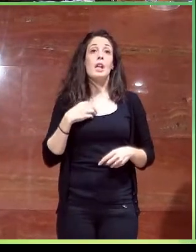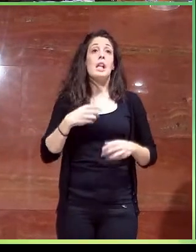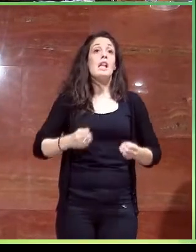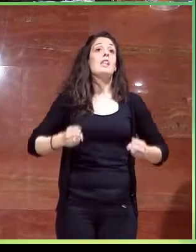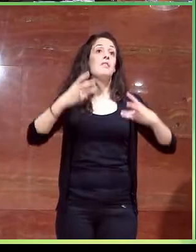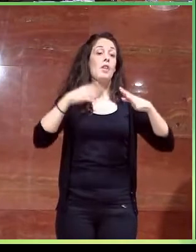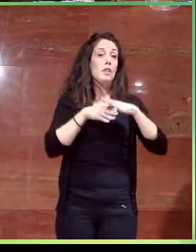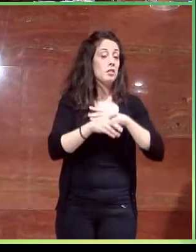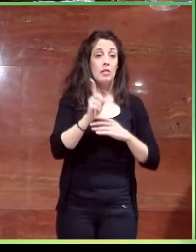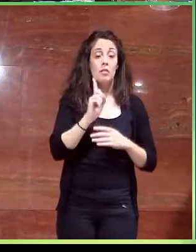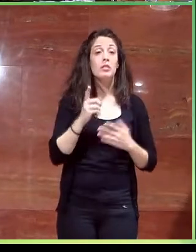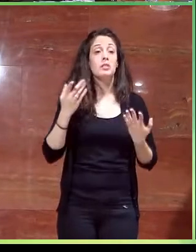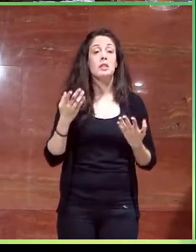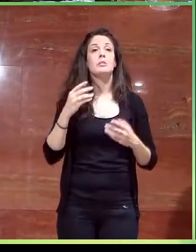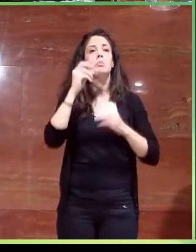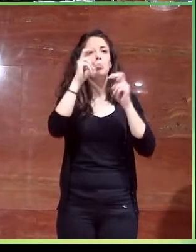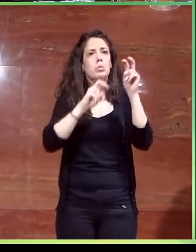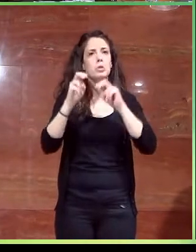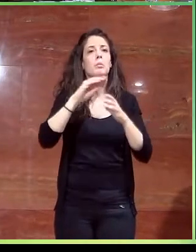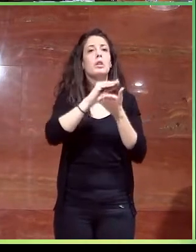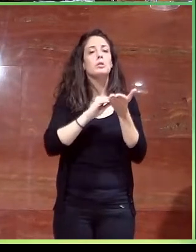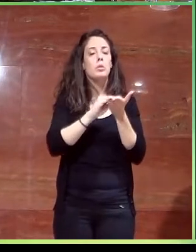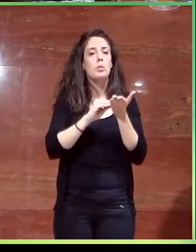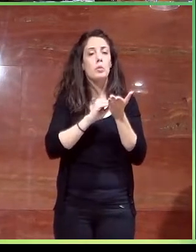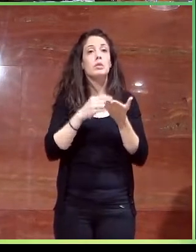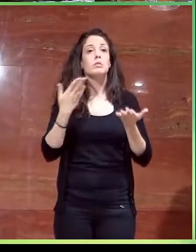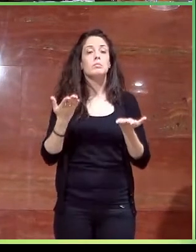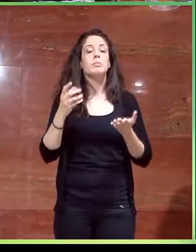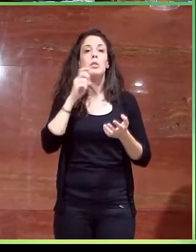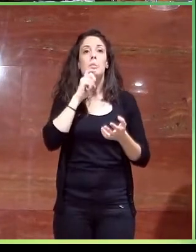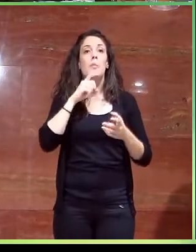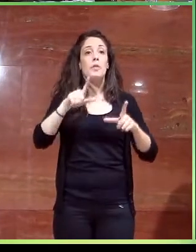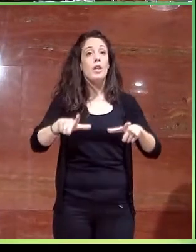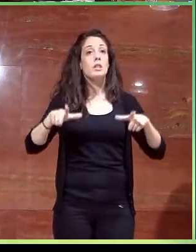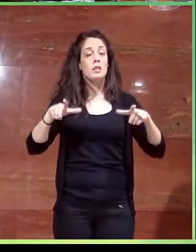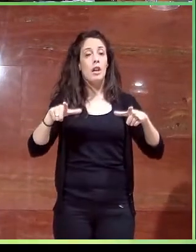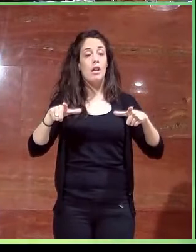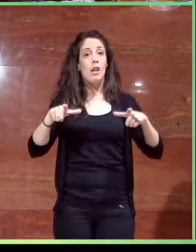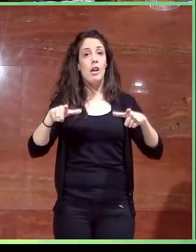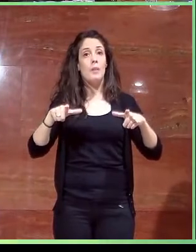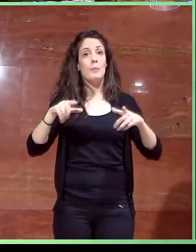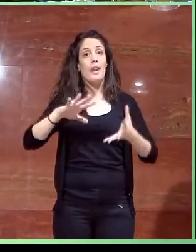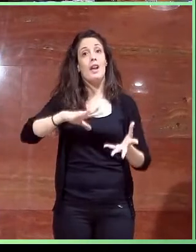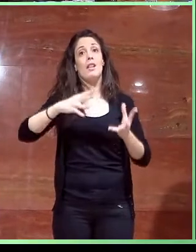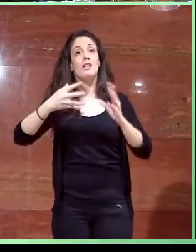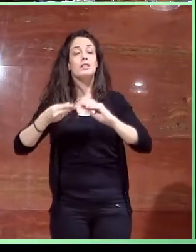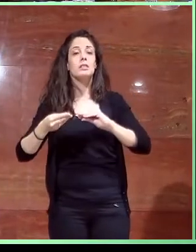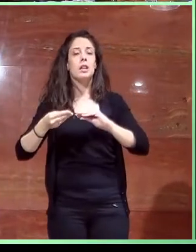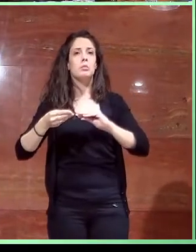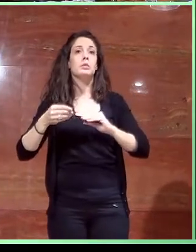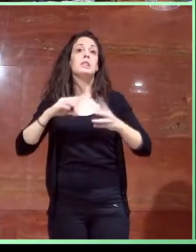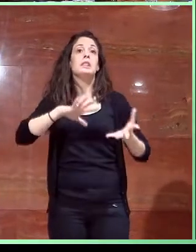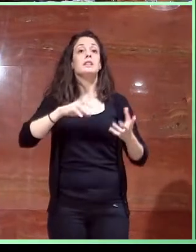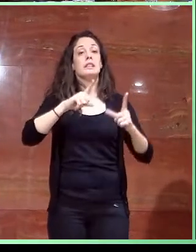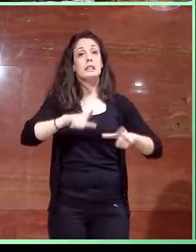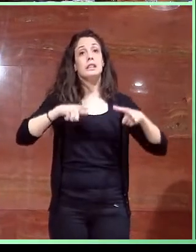buscar una solución de compromiso en ese momento, que fue habilitar una sala que no es una sala de conferencias.